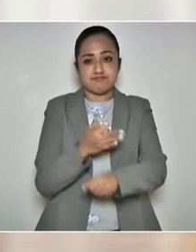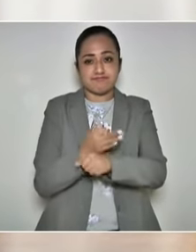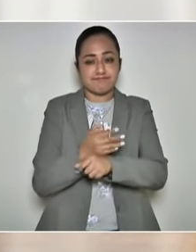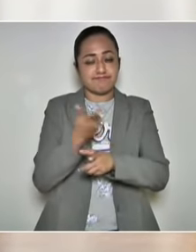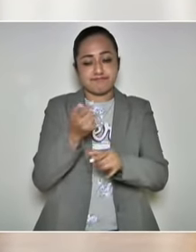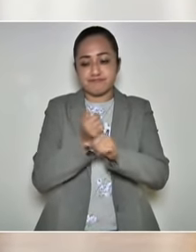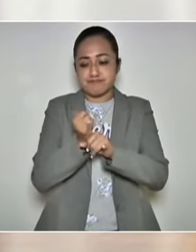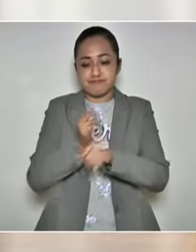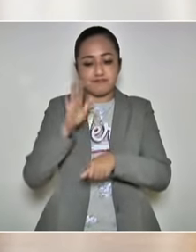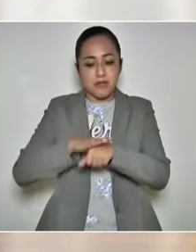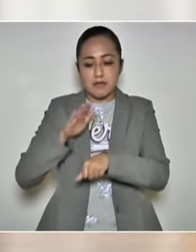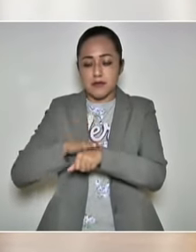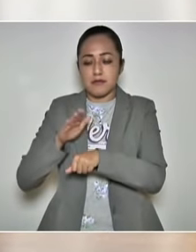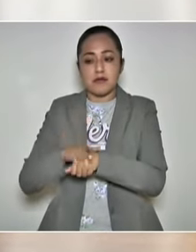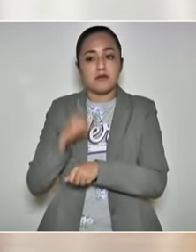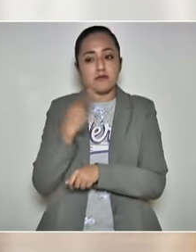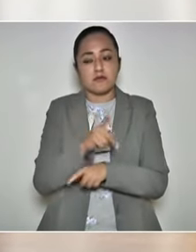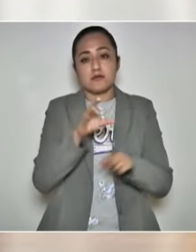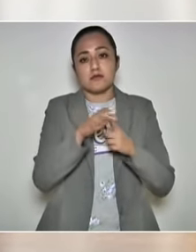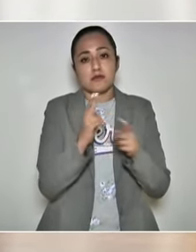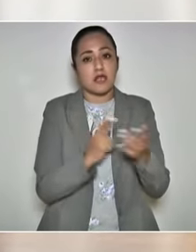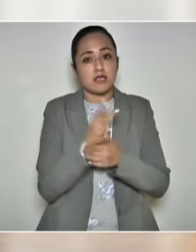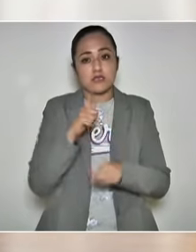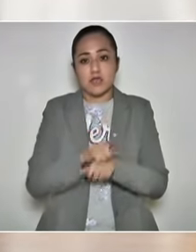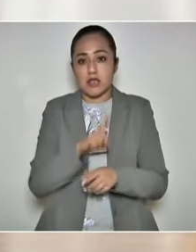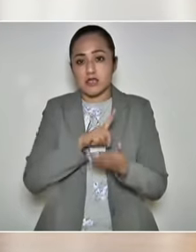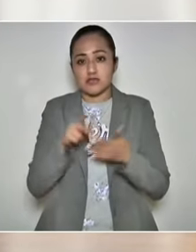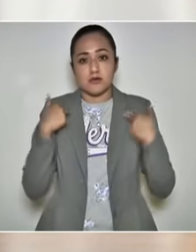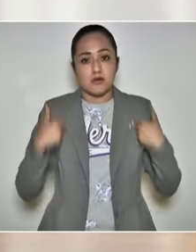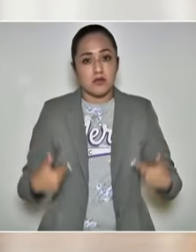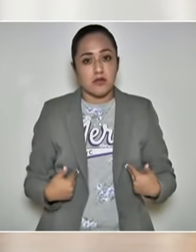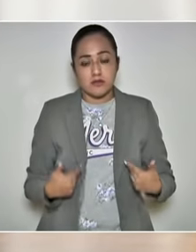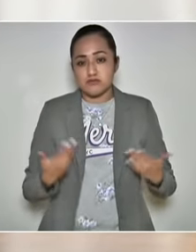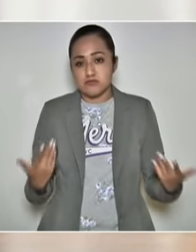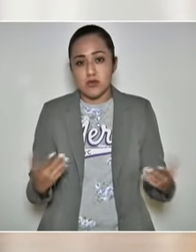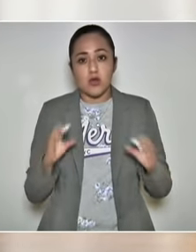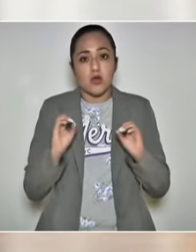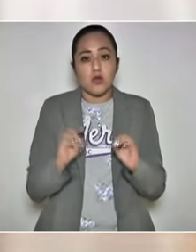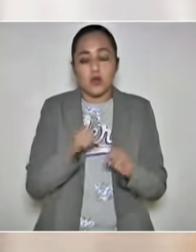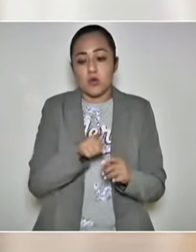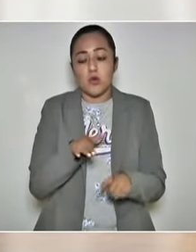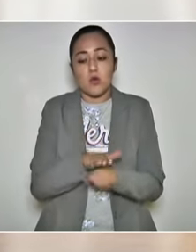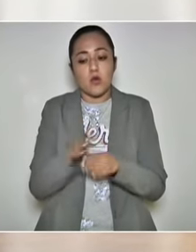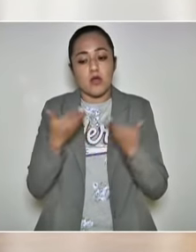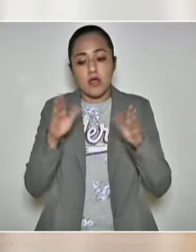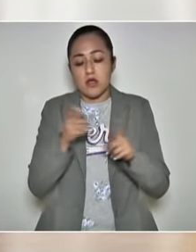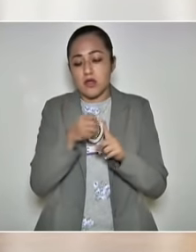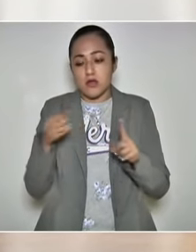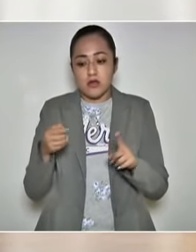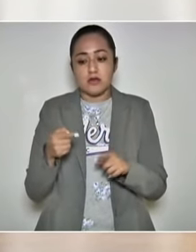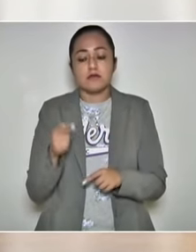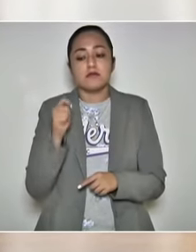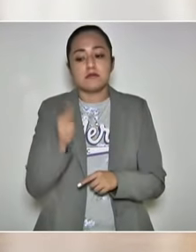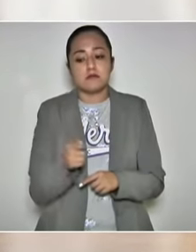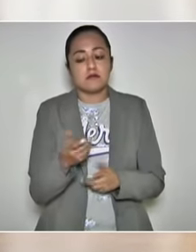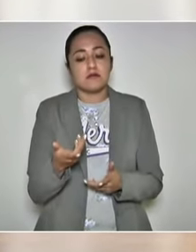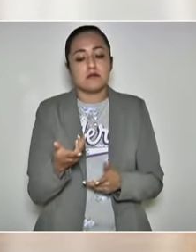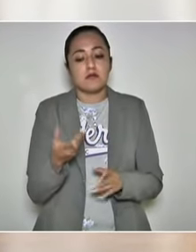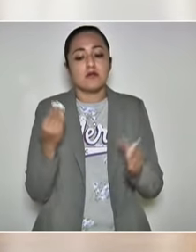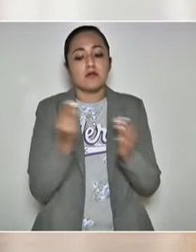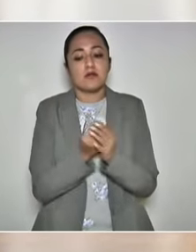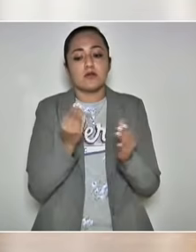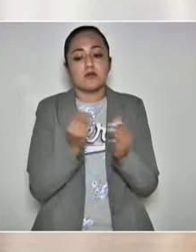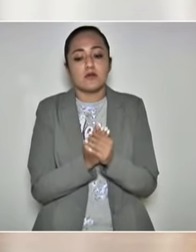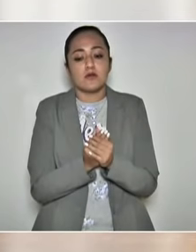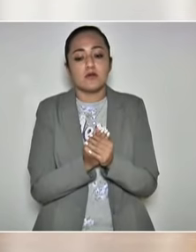más diligencias, ya lo que haga la Comisión Nacional de Derechos Humanos o cualquier organización, pues es un asunto